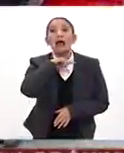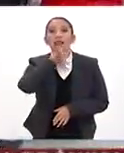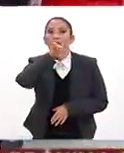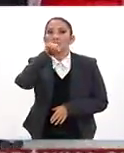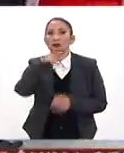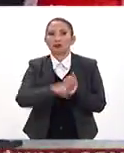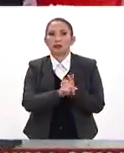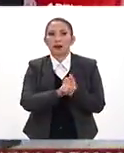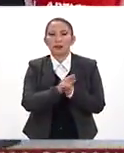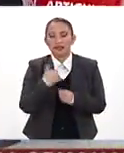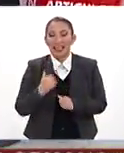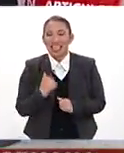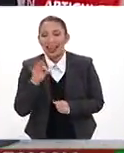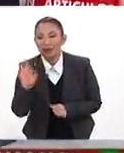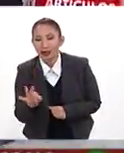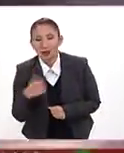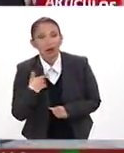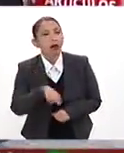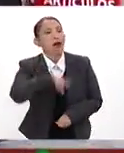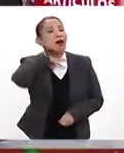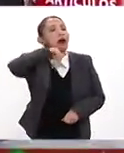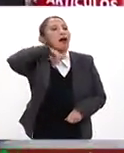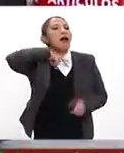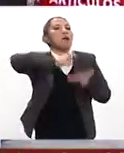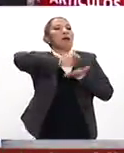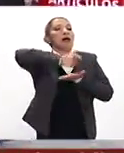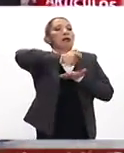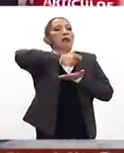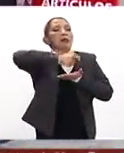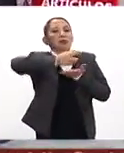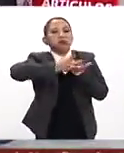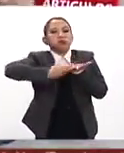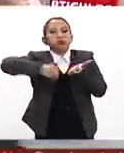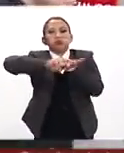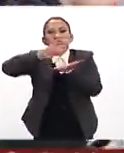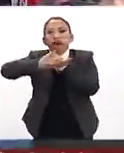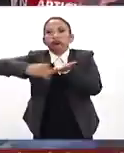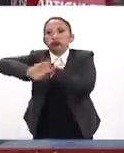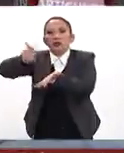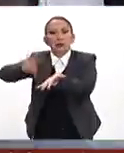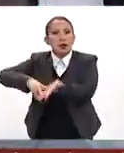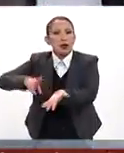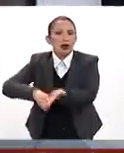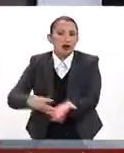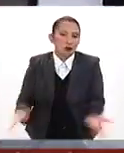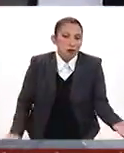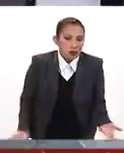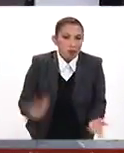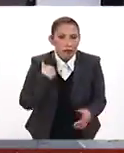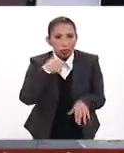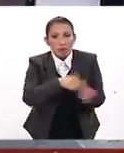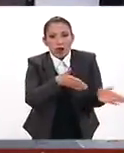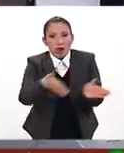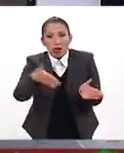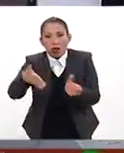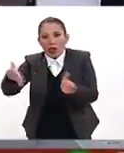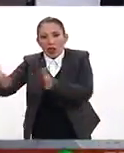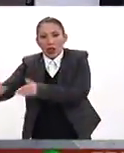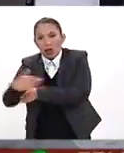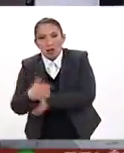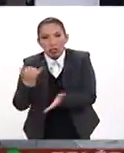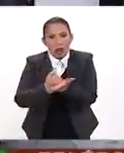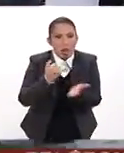un problema. En lugar de haber aprovechado la oferta, vamos a pagar varias veces el costo de lo que estamos comprando. Si es que no pagamos la tarjeta a tiempo, si es que estamos pagando